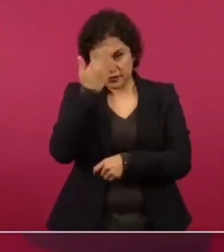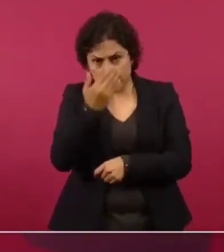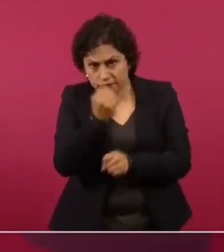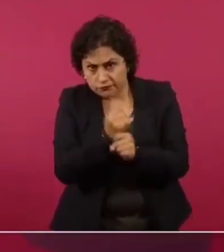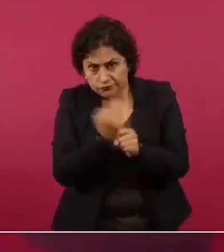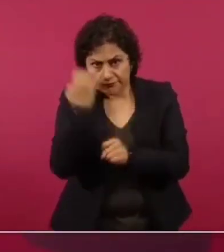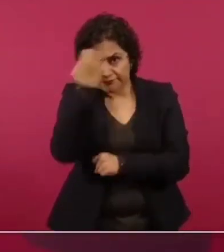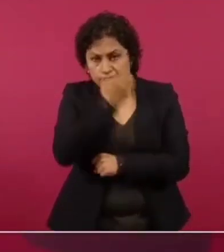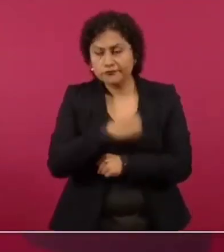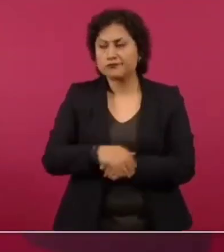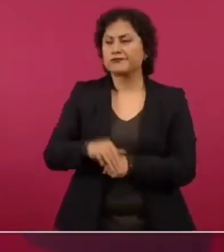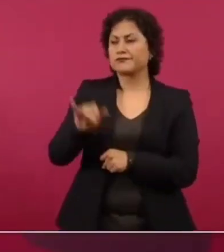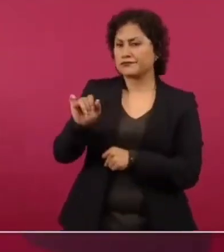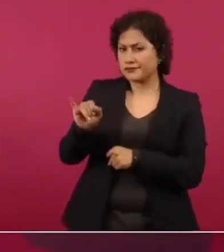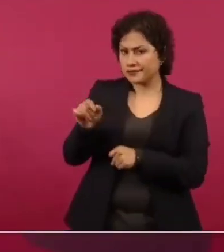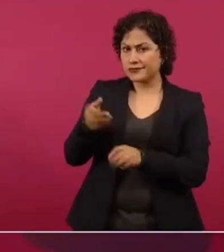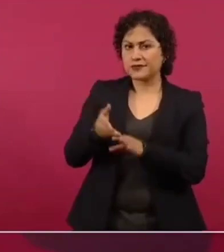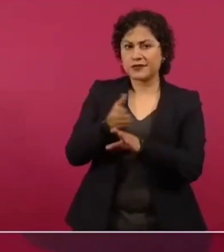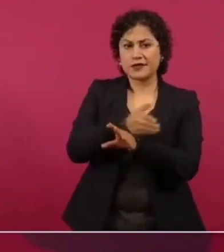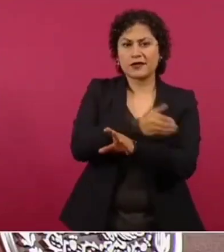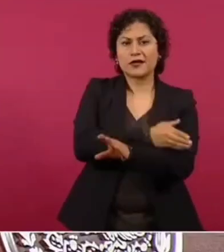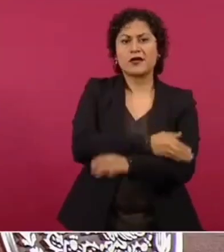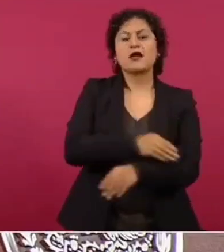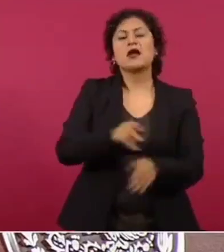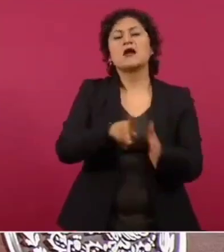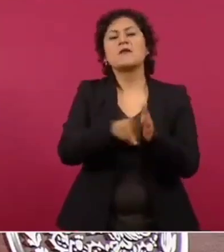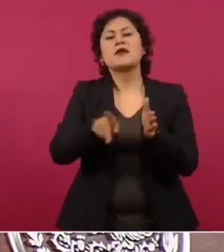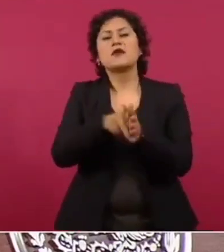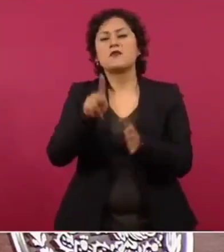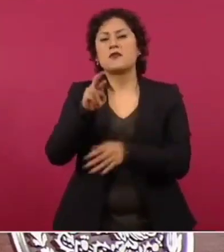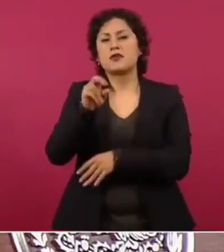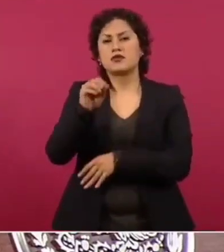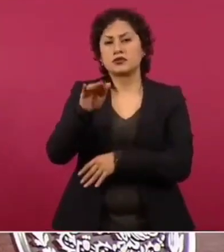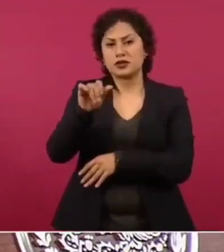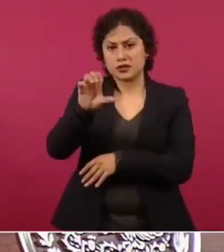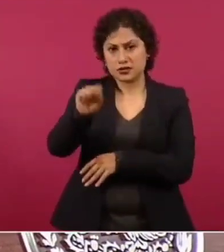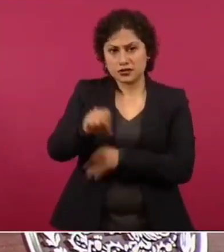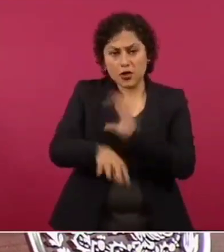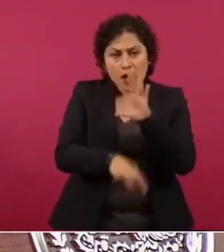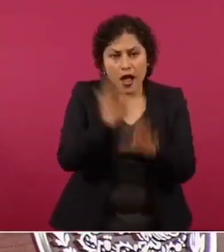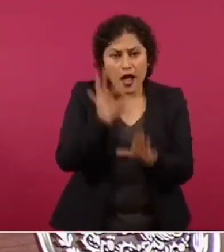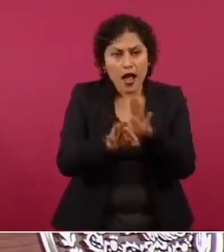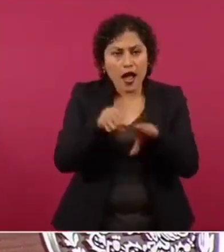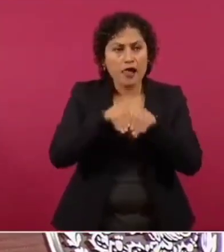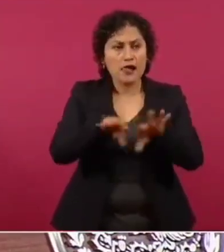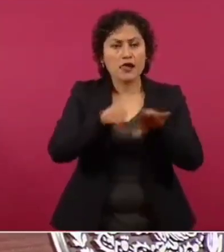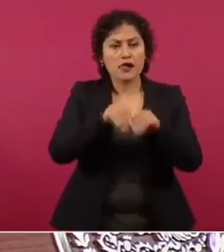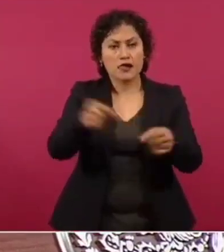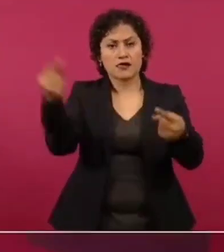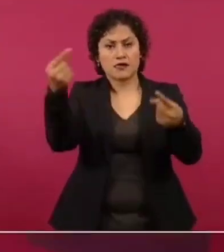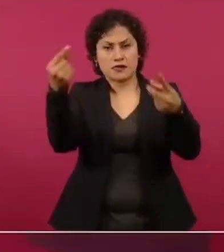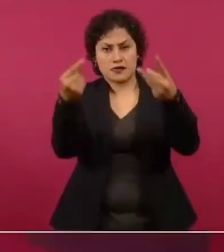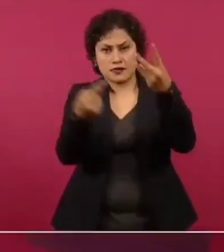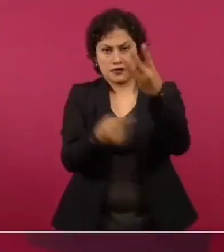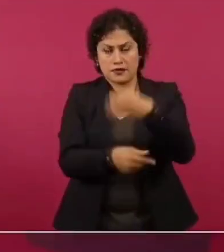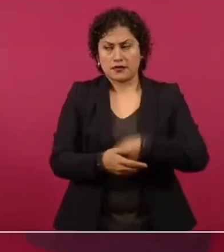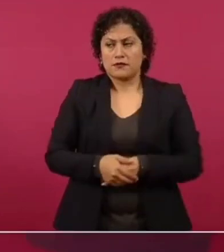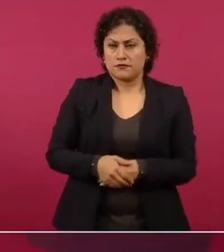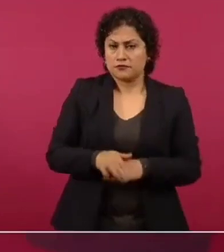procesos encargados de puntualizarlas, pero hay que ver